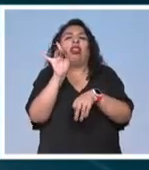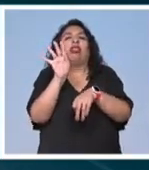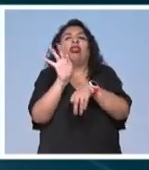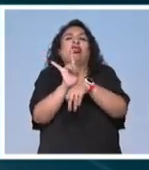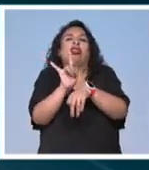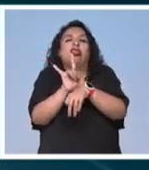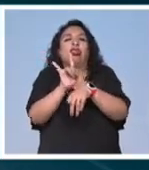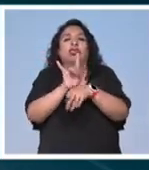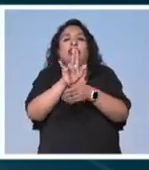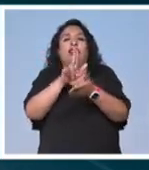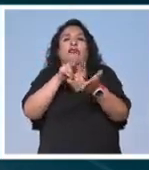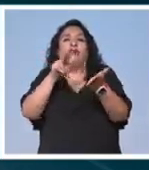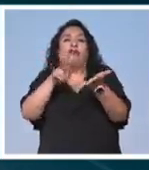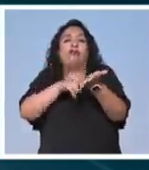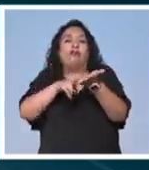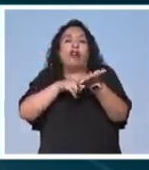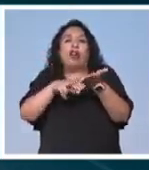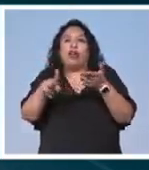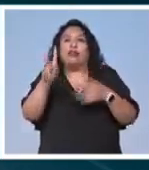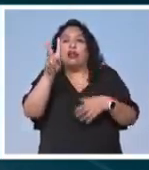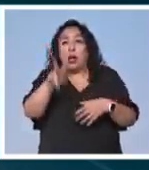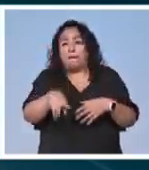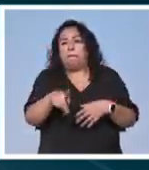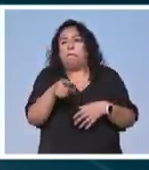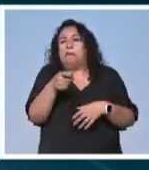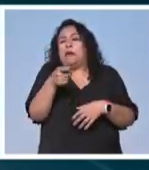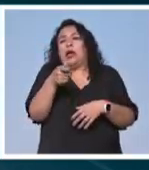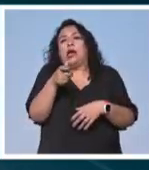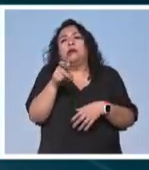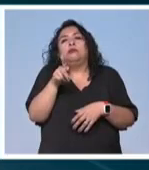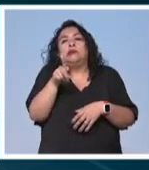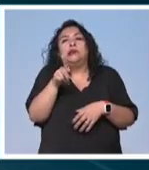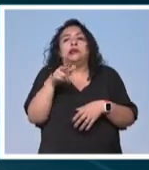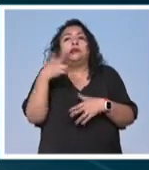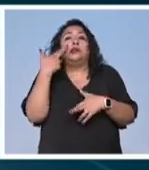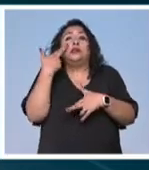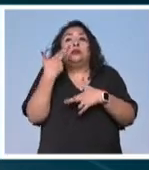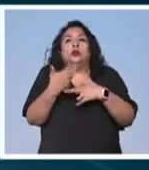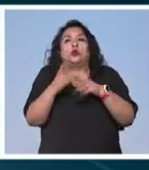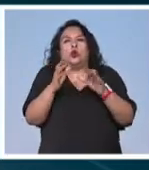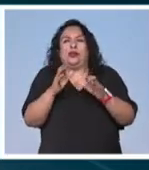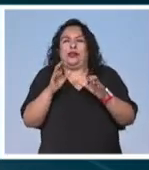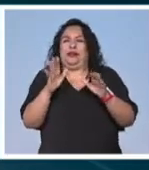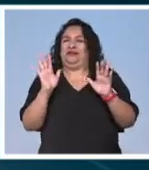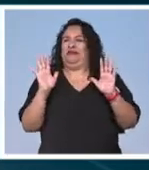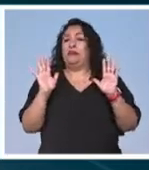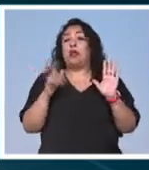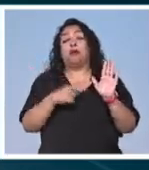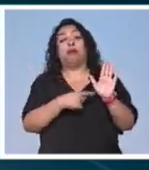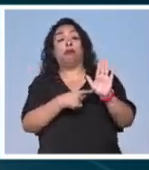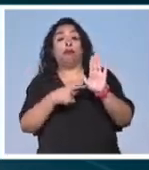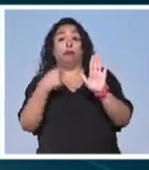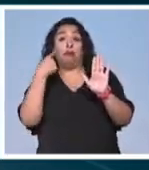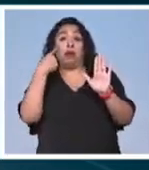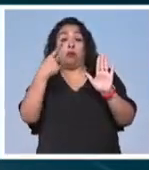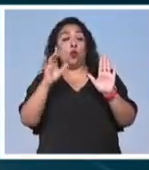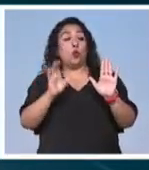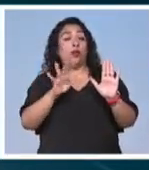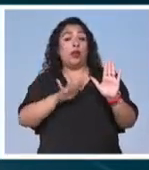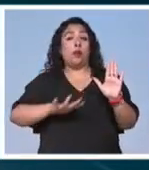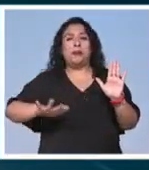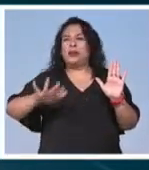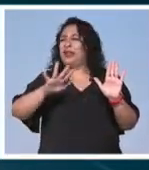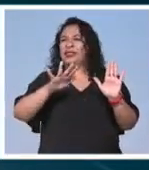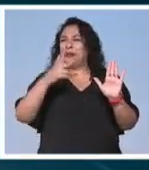la creación de una imagen ilusoria de responsabilidad medioambiental las empresas daban un posicionamiento ecológico